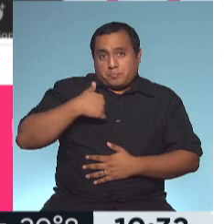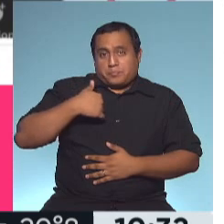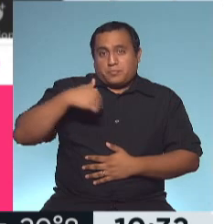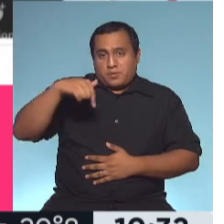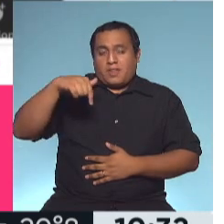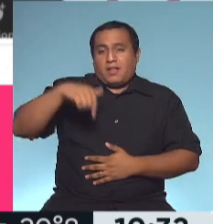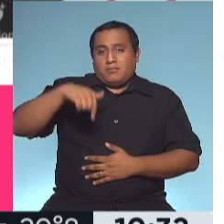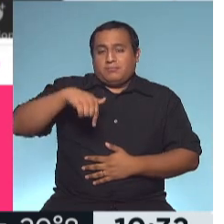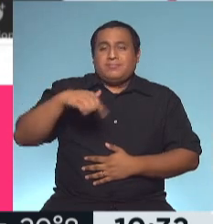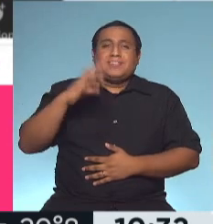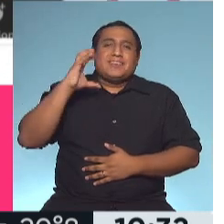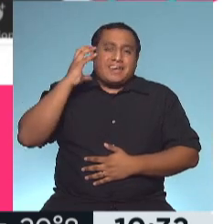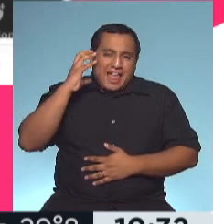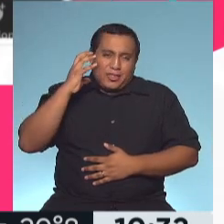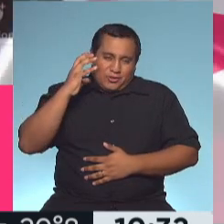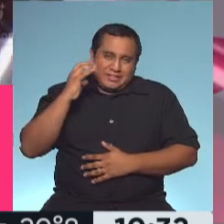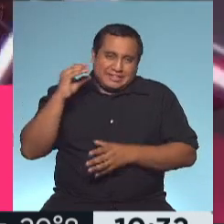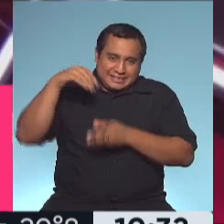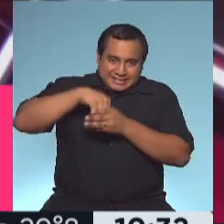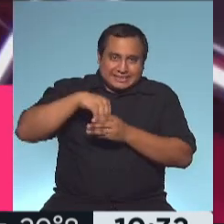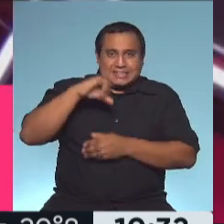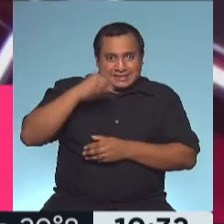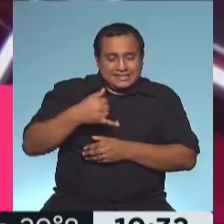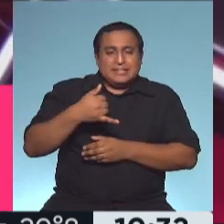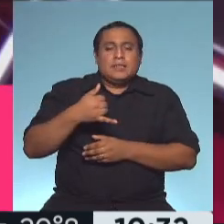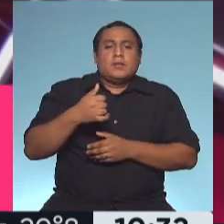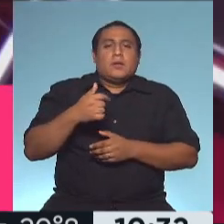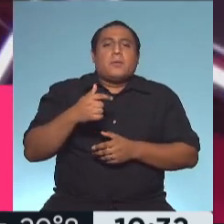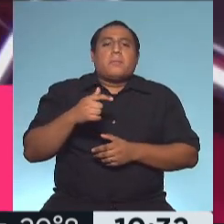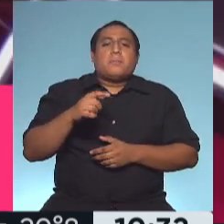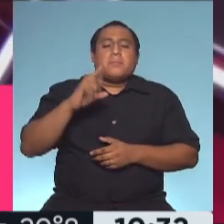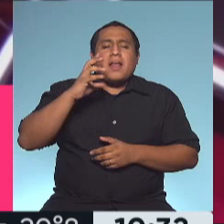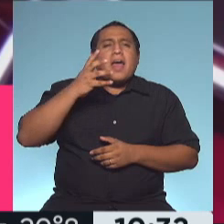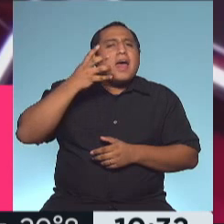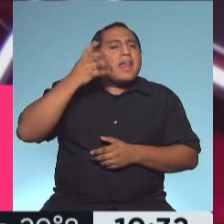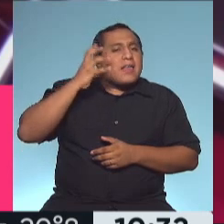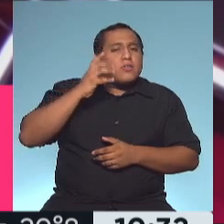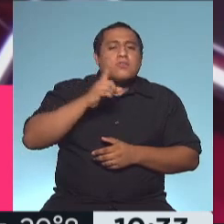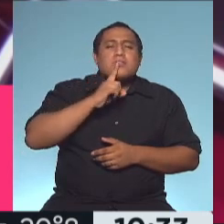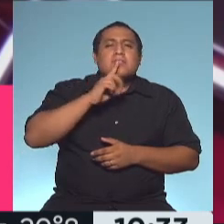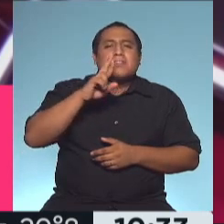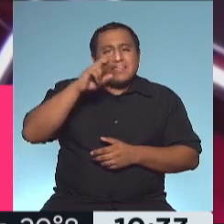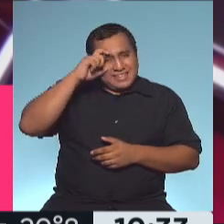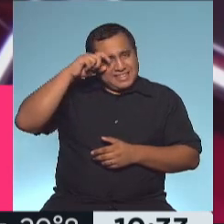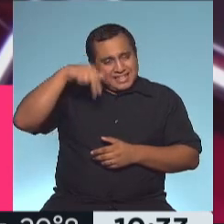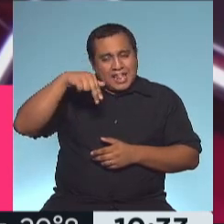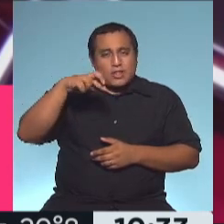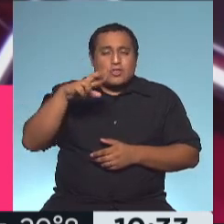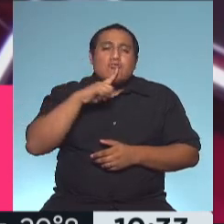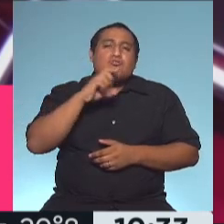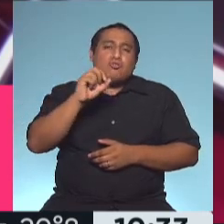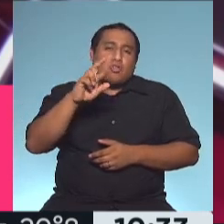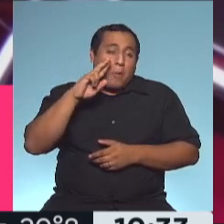columna así en Radio Con Voz, pero en realidad tengo un programa en Radio Tren Topic. Perfecto, muy bien, ya lo dijiste vos,